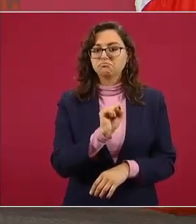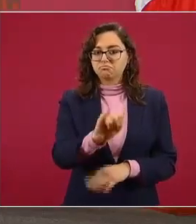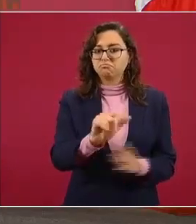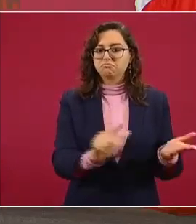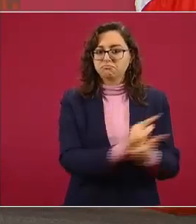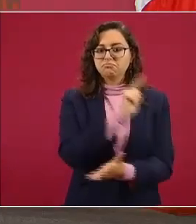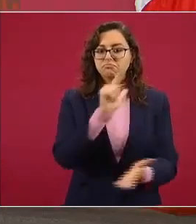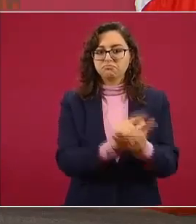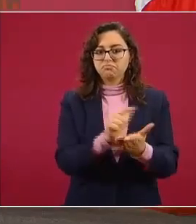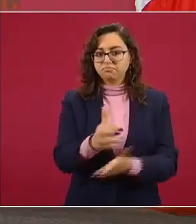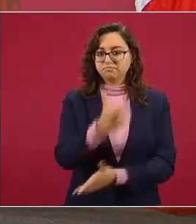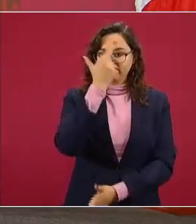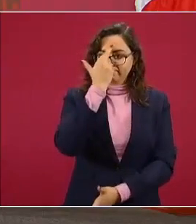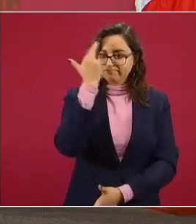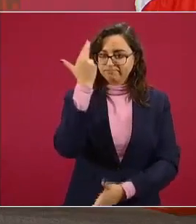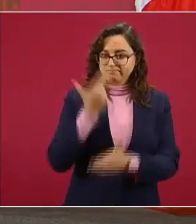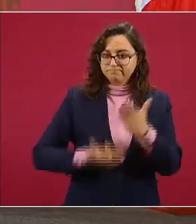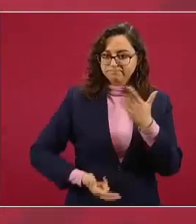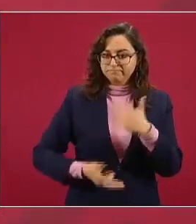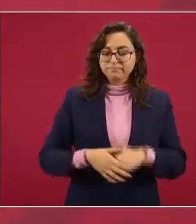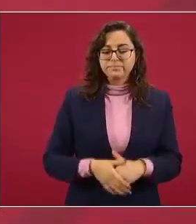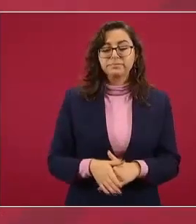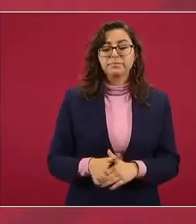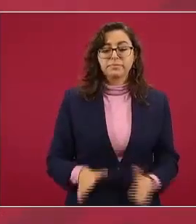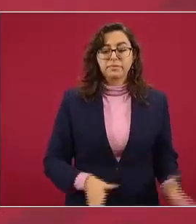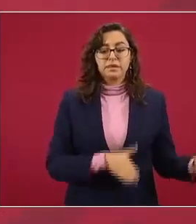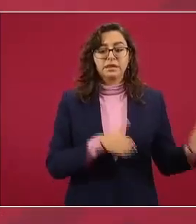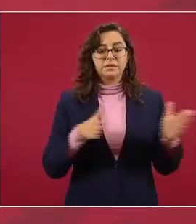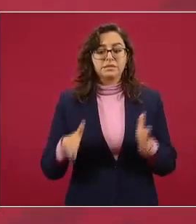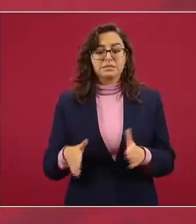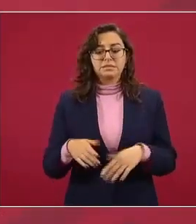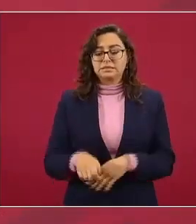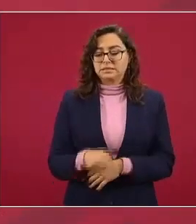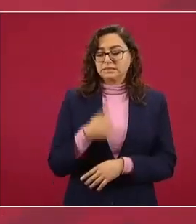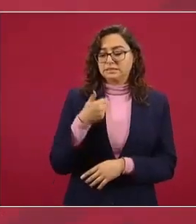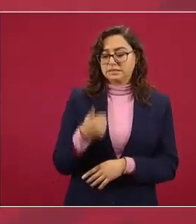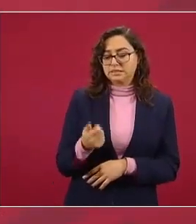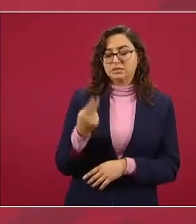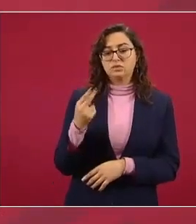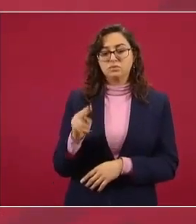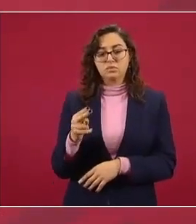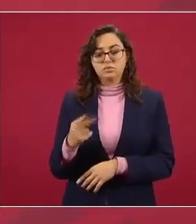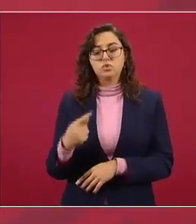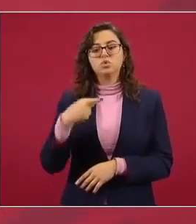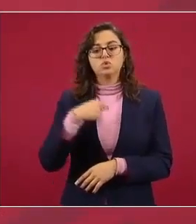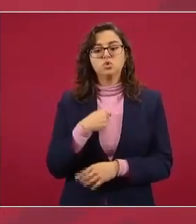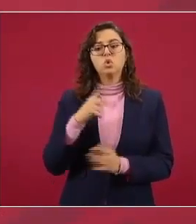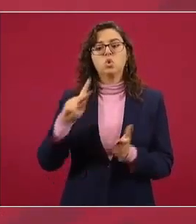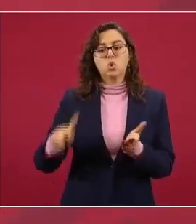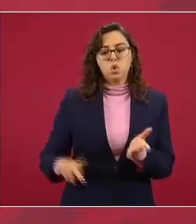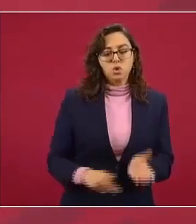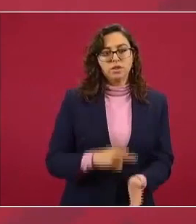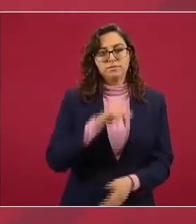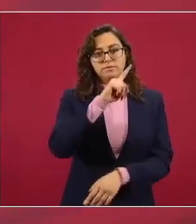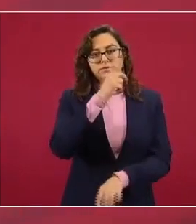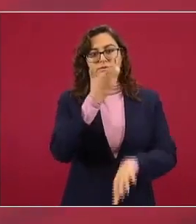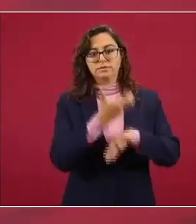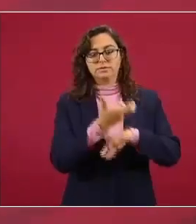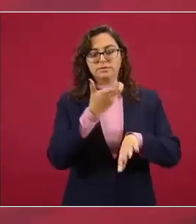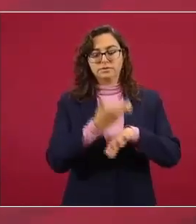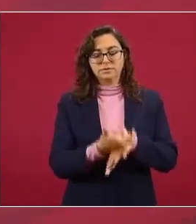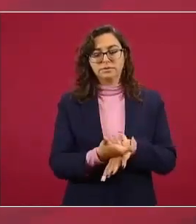El día 6 de noviembre tuve una segunda conversación telefónica con el Fiscal General Barr